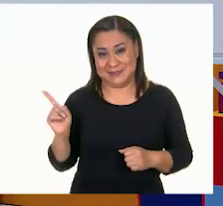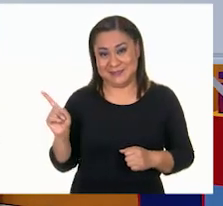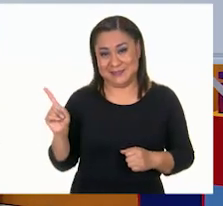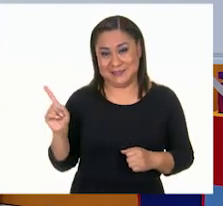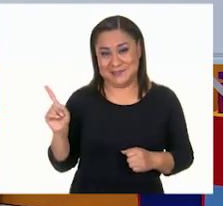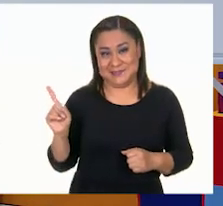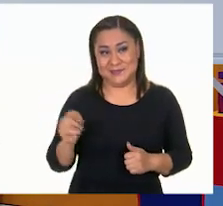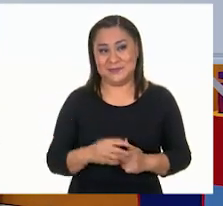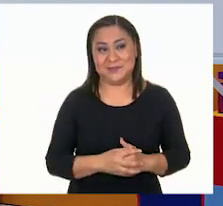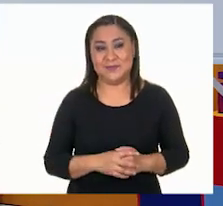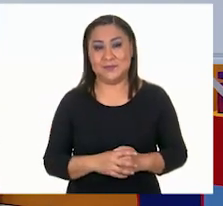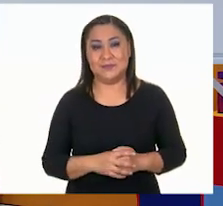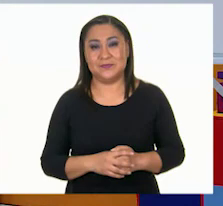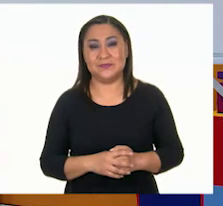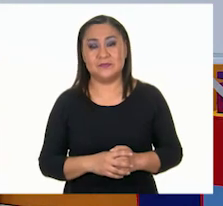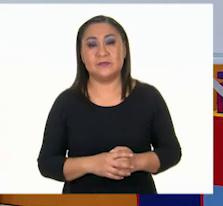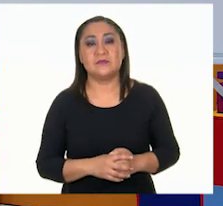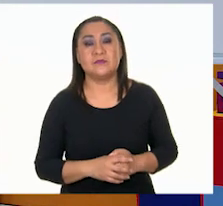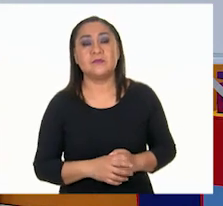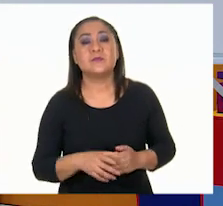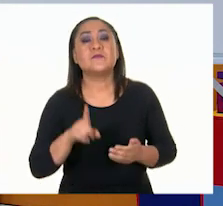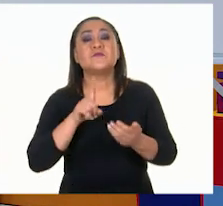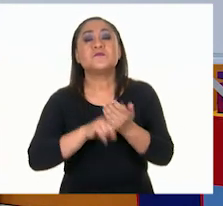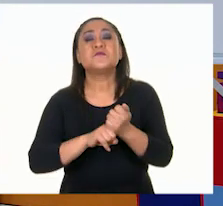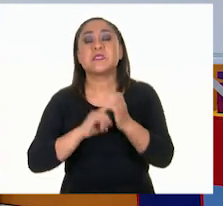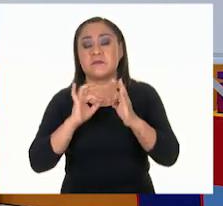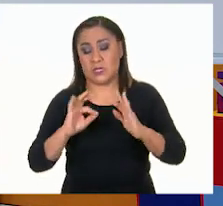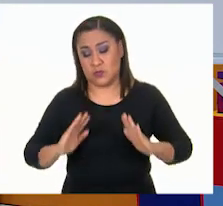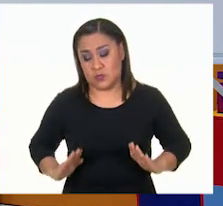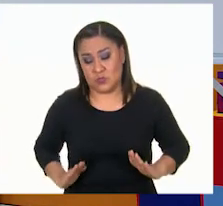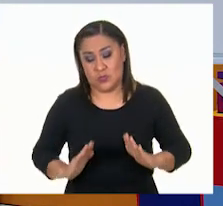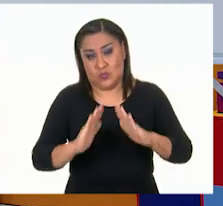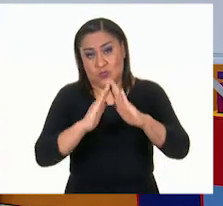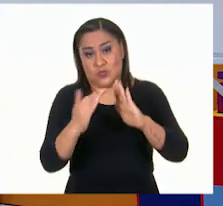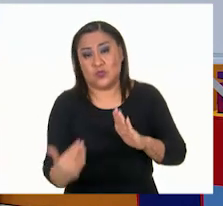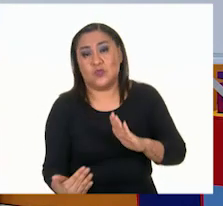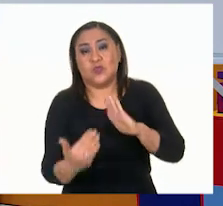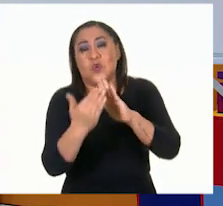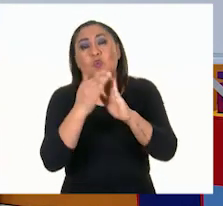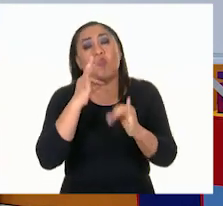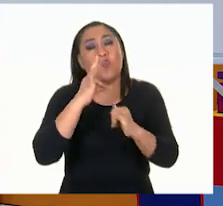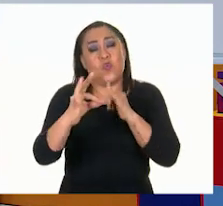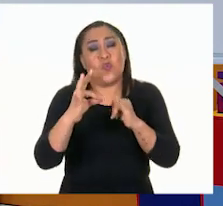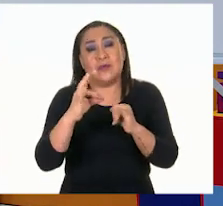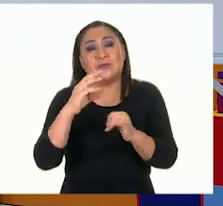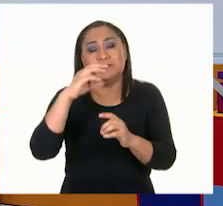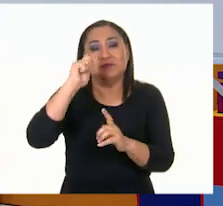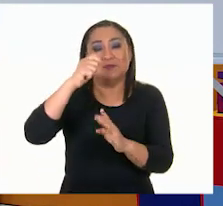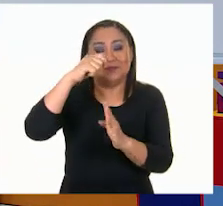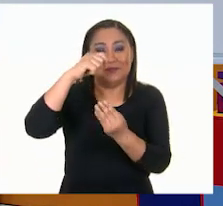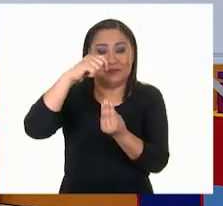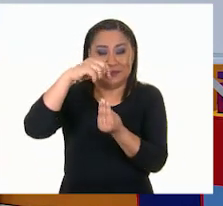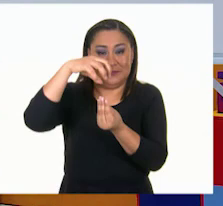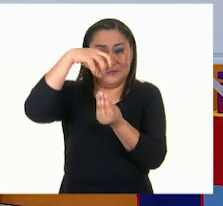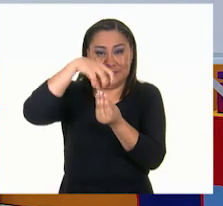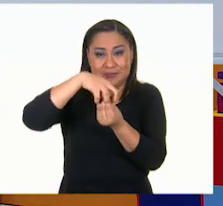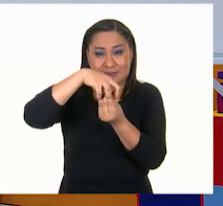Bueno. Voy a llegar a un vértice común que se llama cúspide, que queda en la parte de acá arriba.